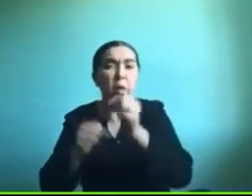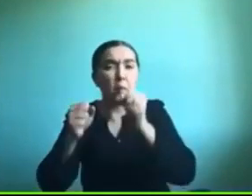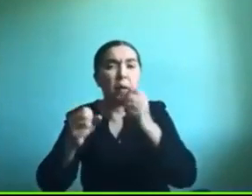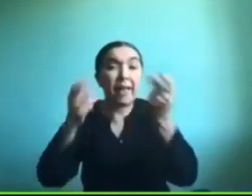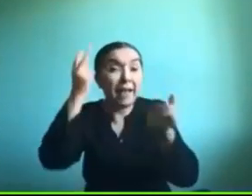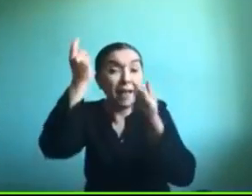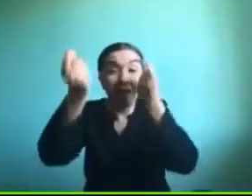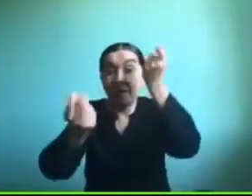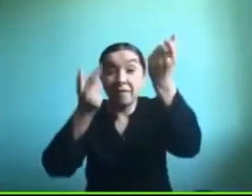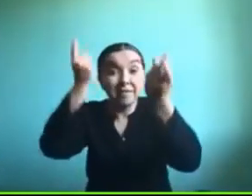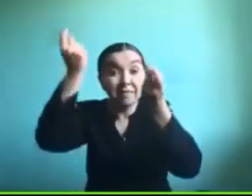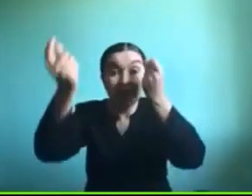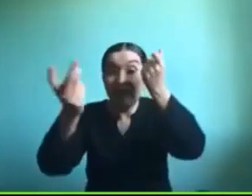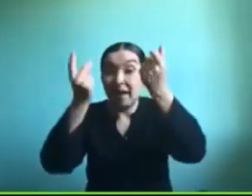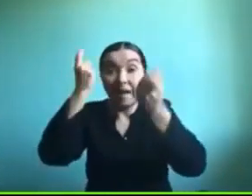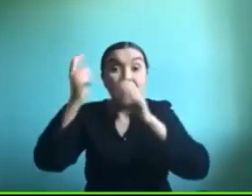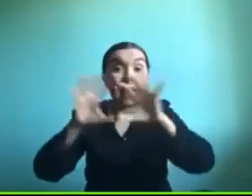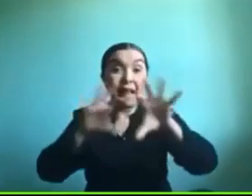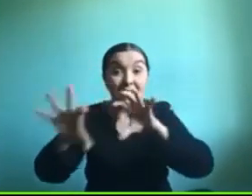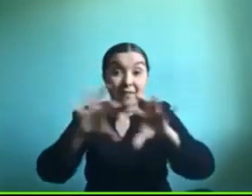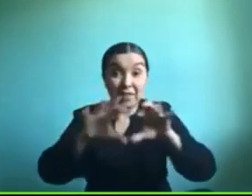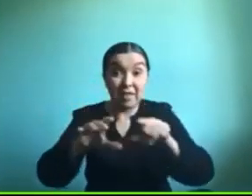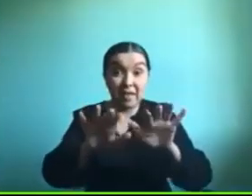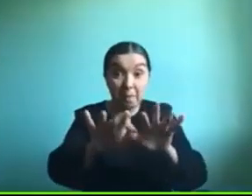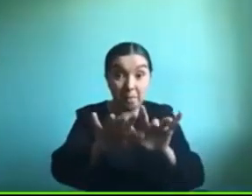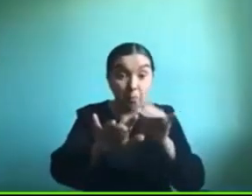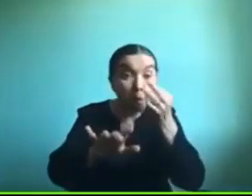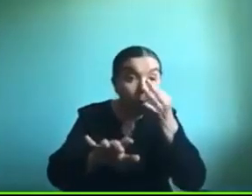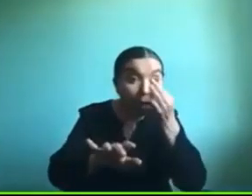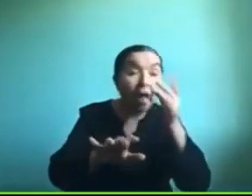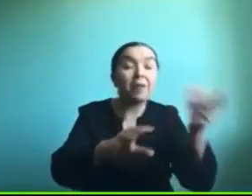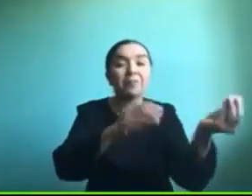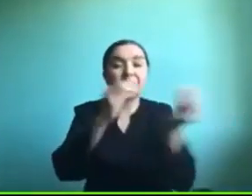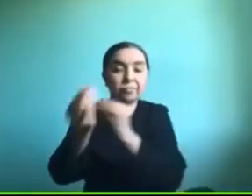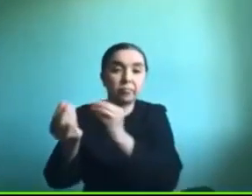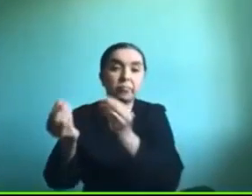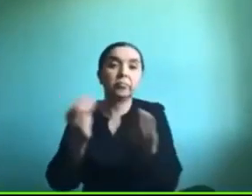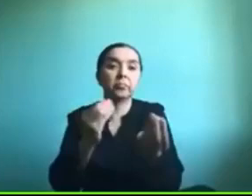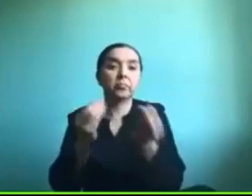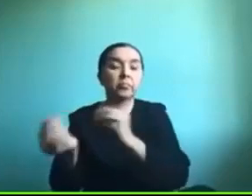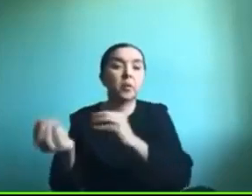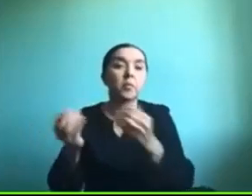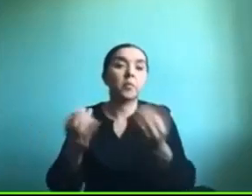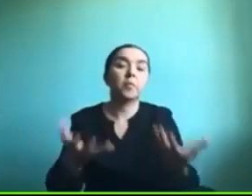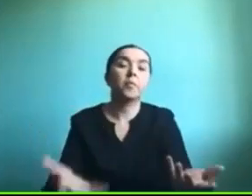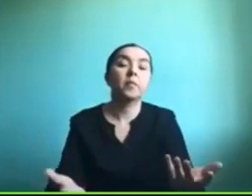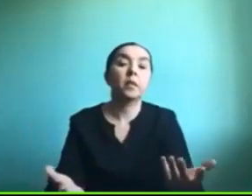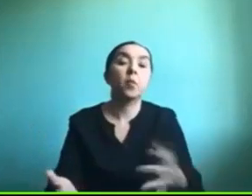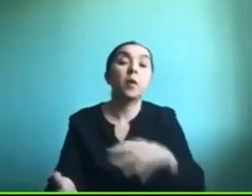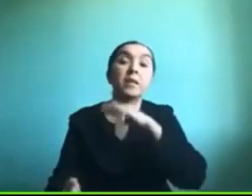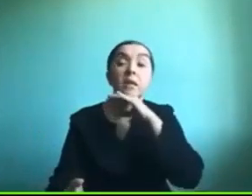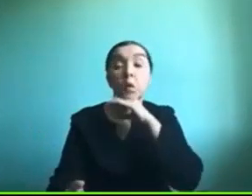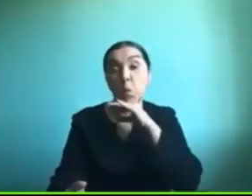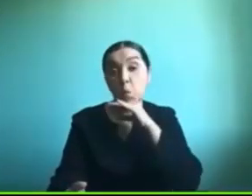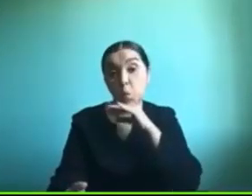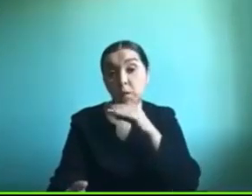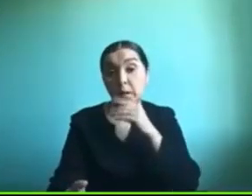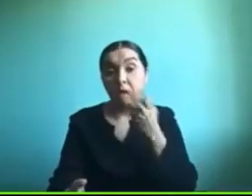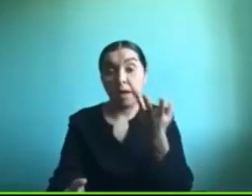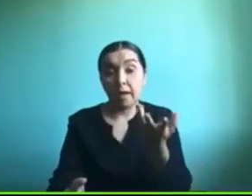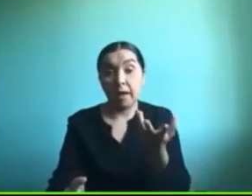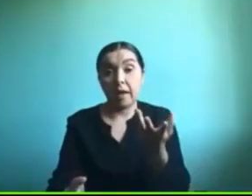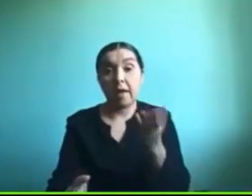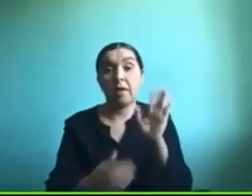actividades a partir de este material entonces puede ser usado como lo estamos haciendo nosotras mostrándole a través de la